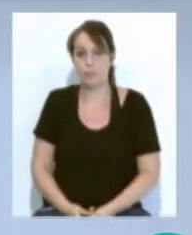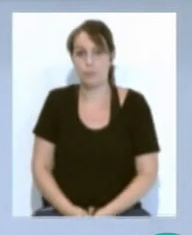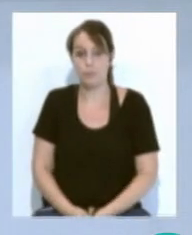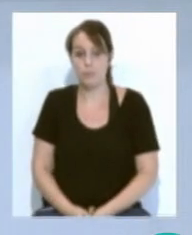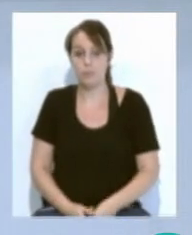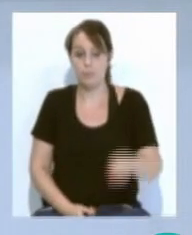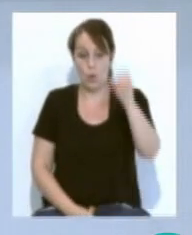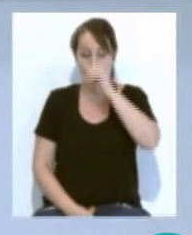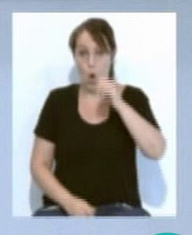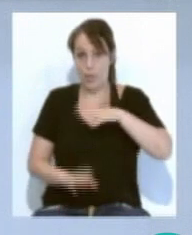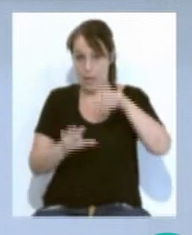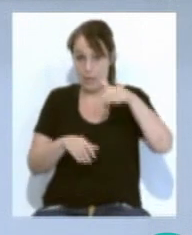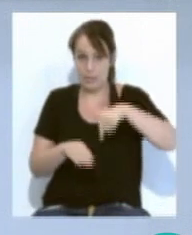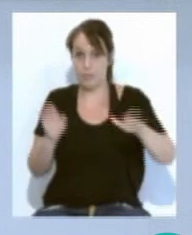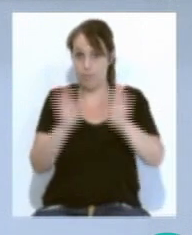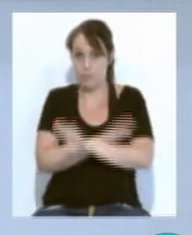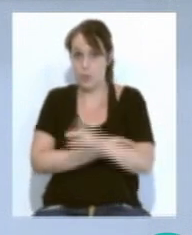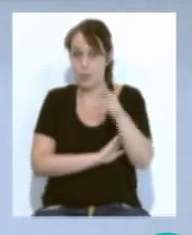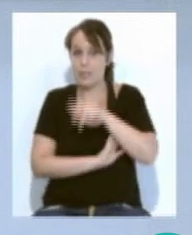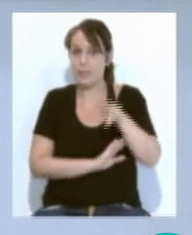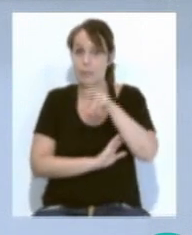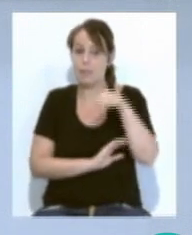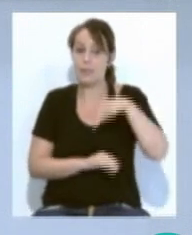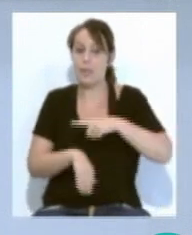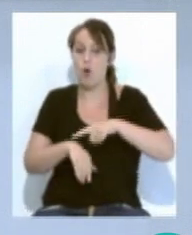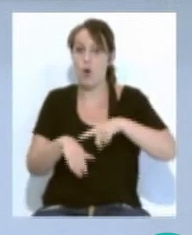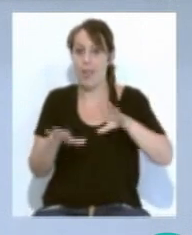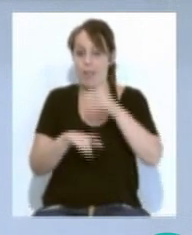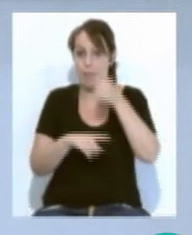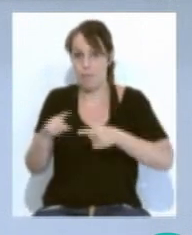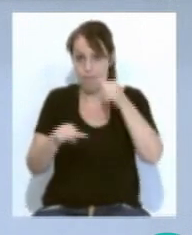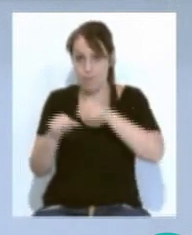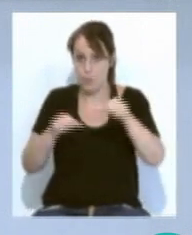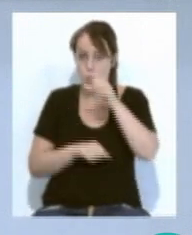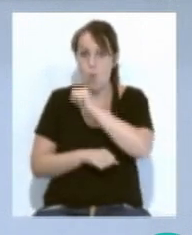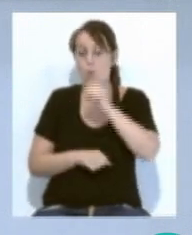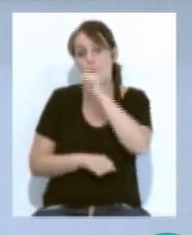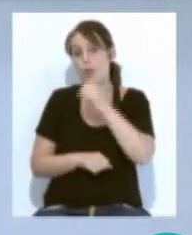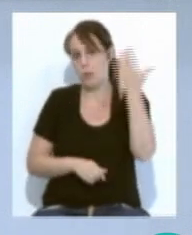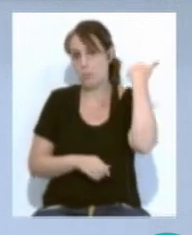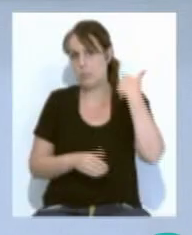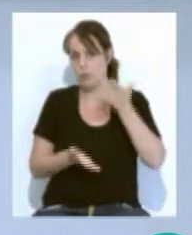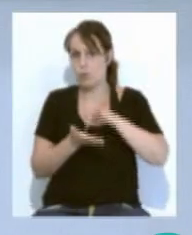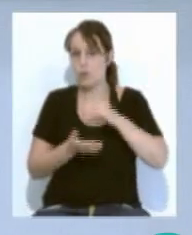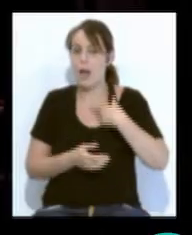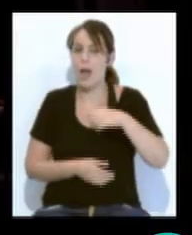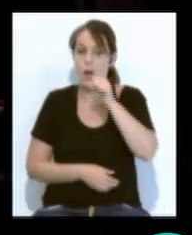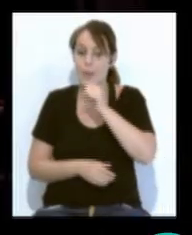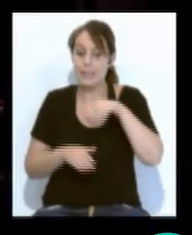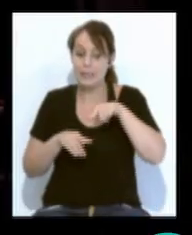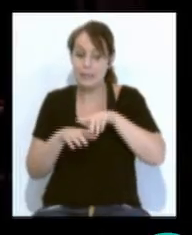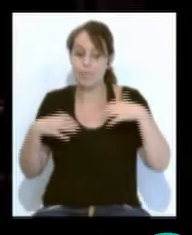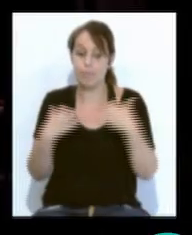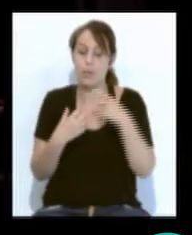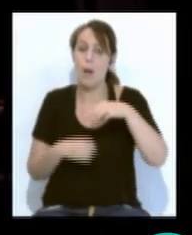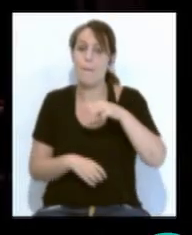Yonda Cádiz va a emitir esta noche en redifusión a partir de las 10 y media el concierto que se hizo en homenaje al comparsista Paco Alba